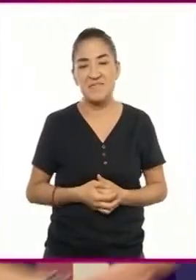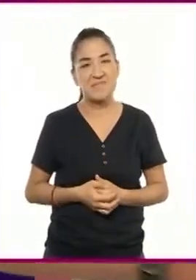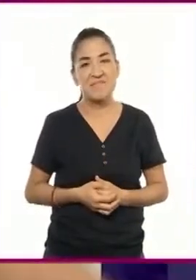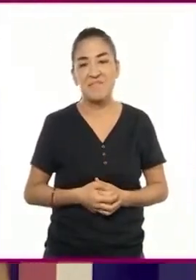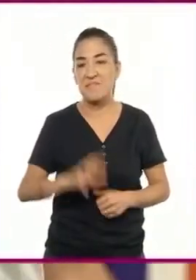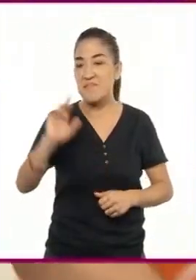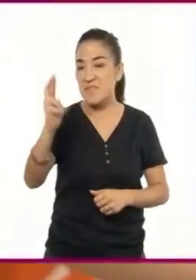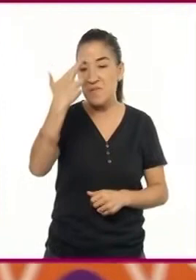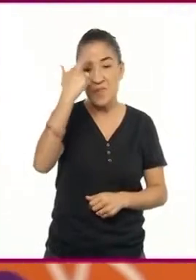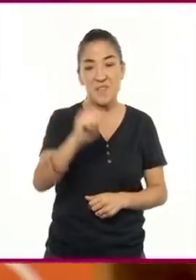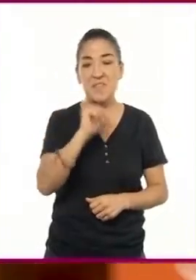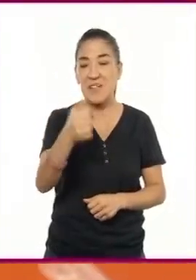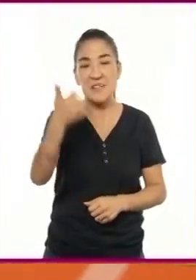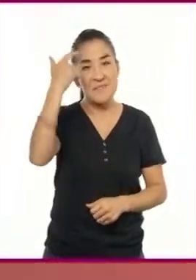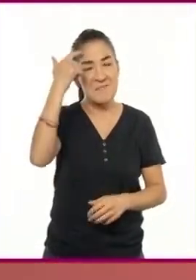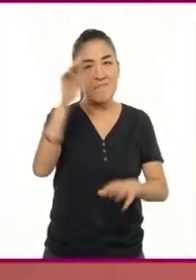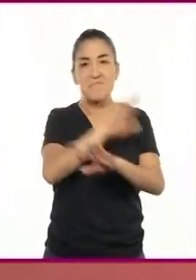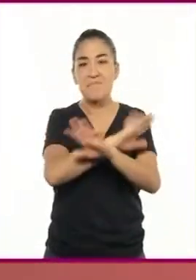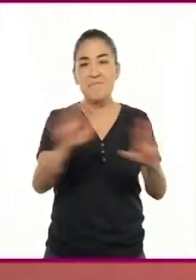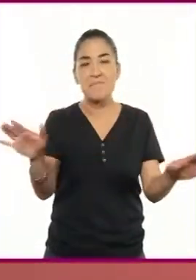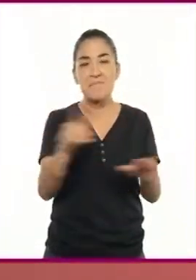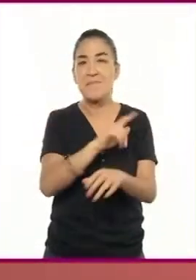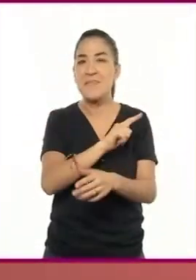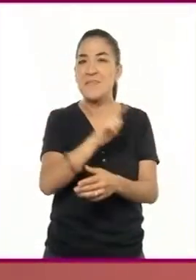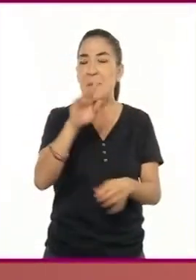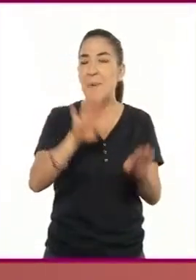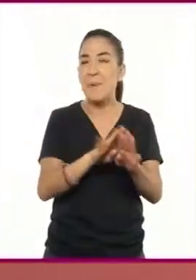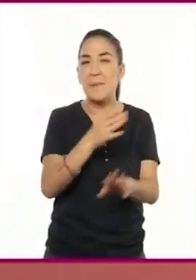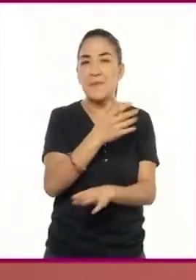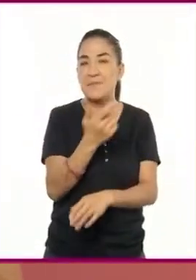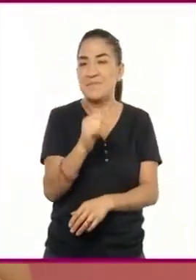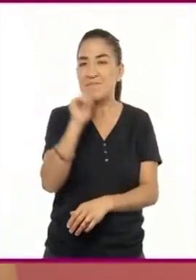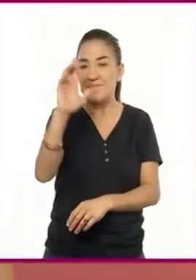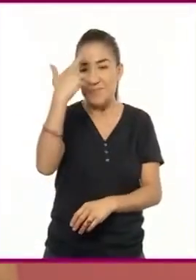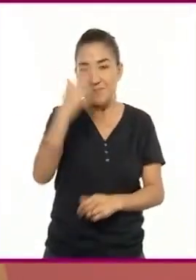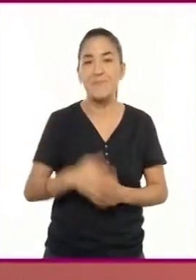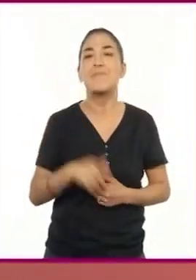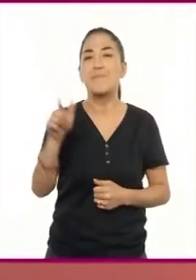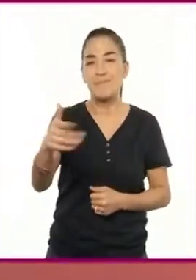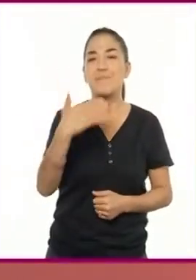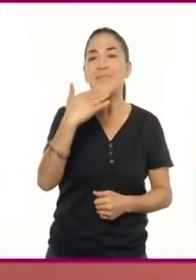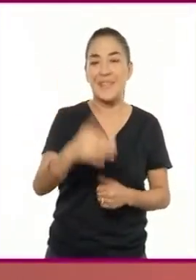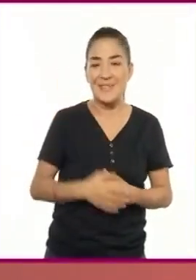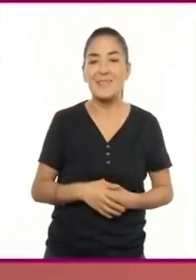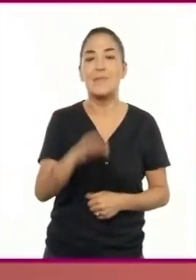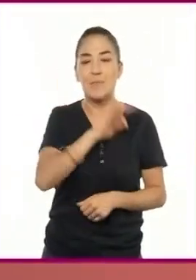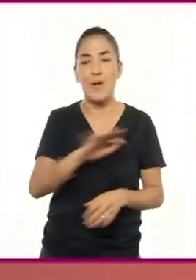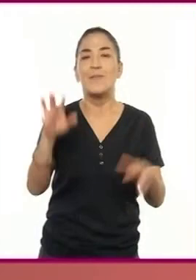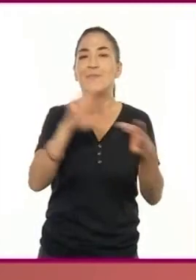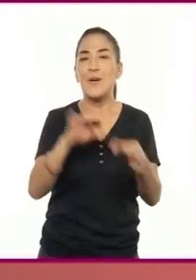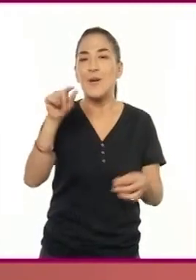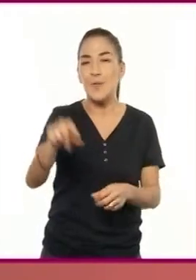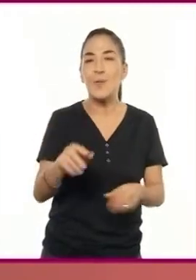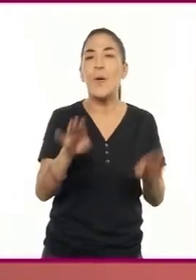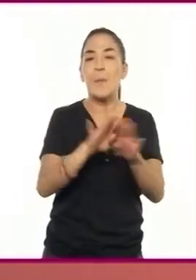No recuerdo nada. Mi mente está en blanco. Muy bien, Enrique. Creo que podrás adaptar muy fácilmente tu cuento y convertirlo en una